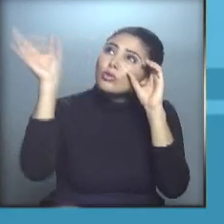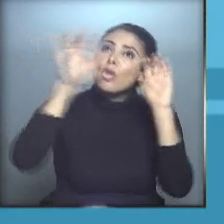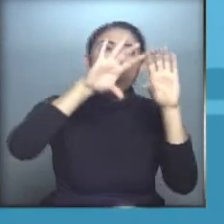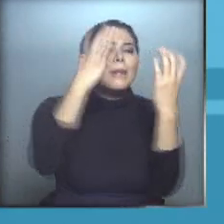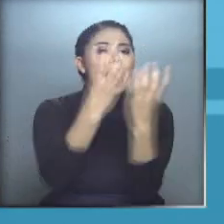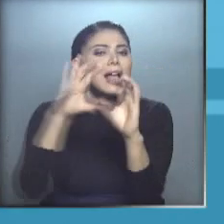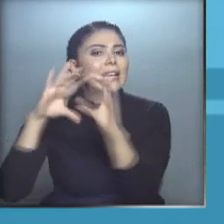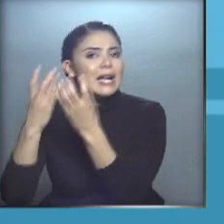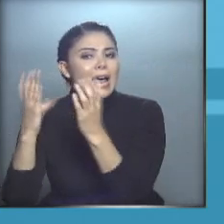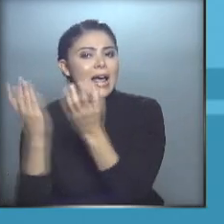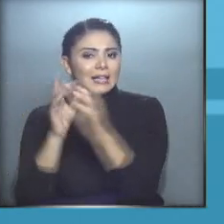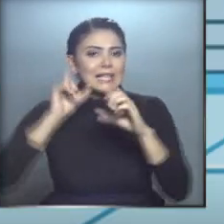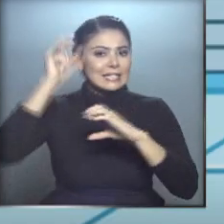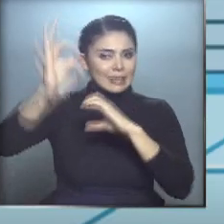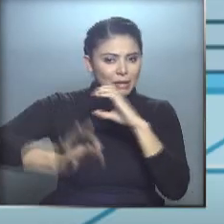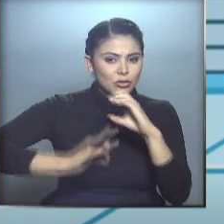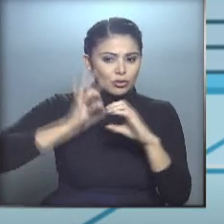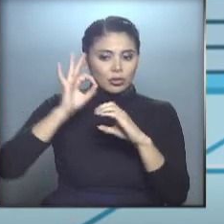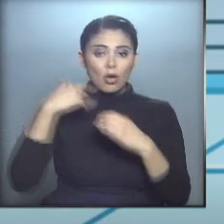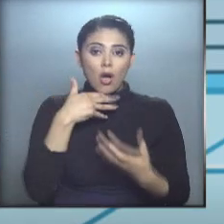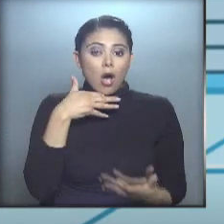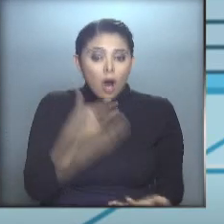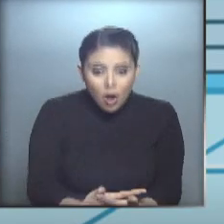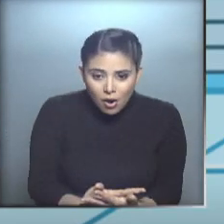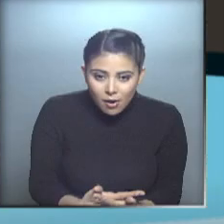planetas de nuestro sistema solar. ¡Ah!